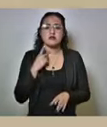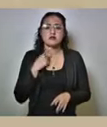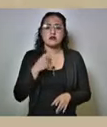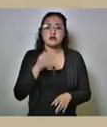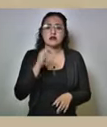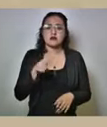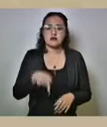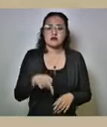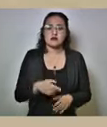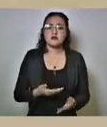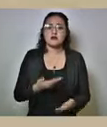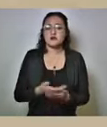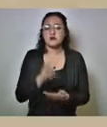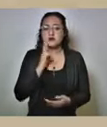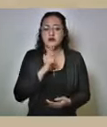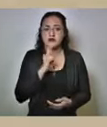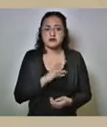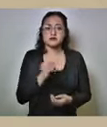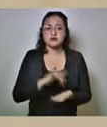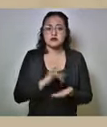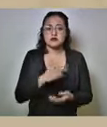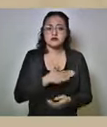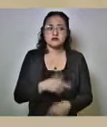apruebe esta propuesta muchas gracias buen día